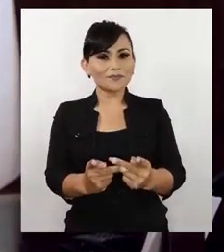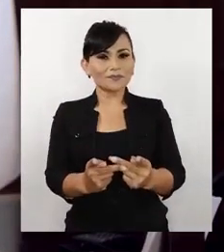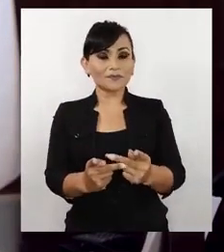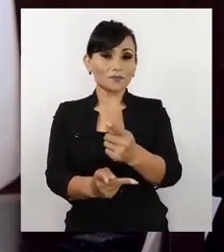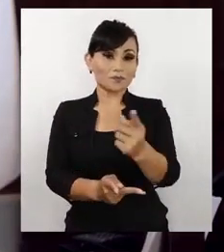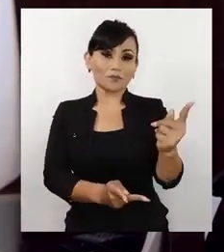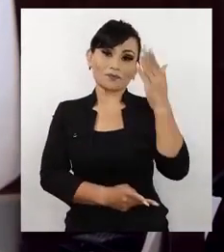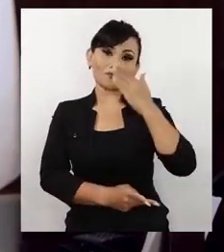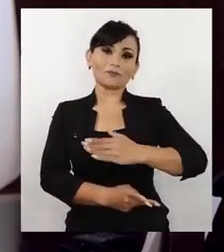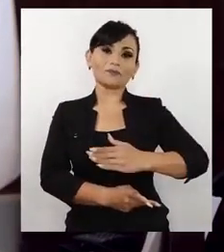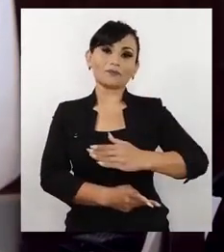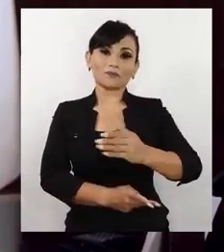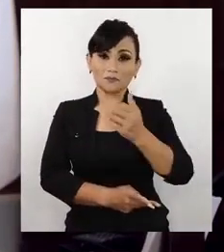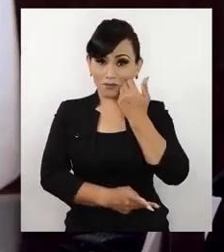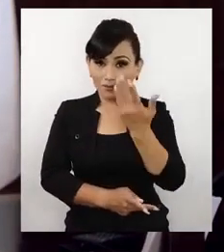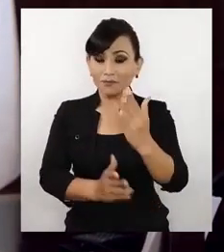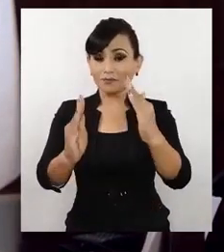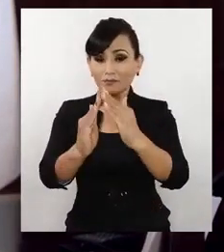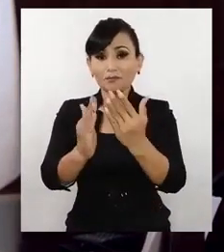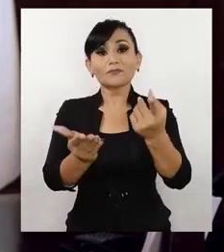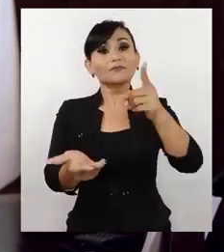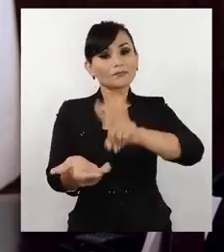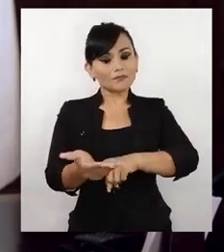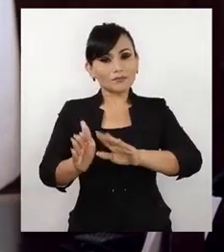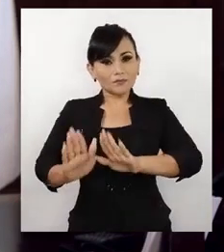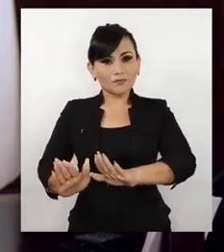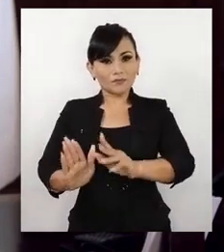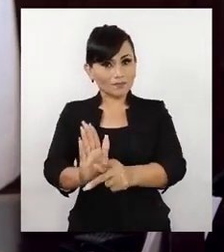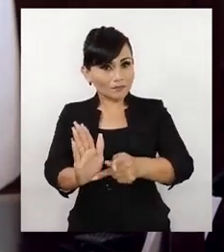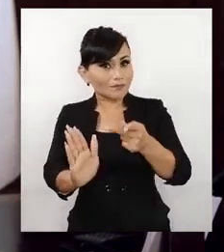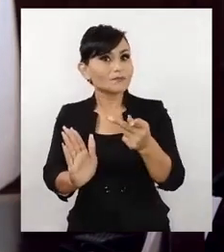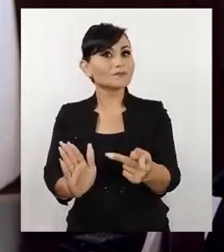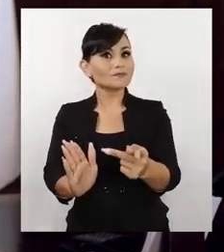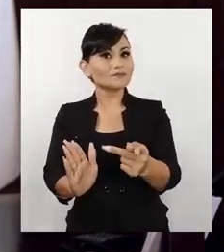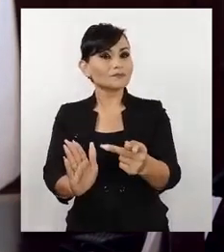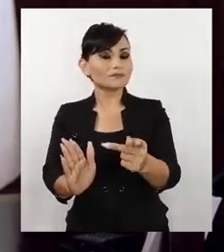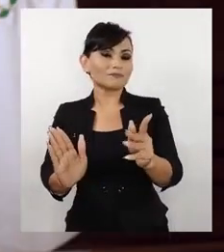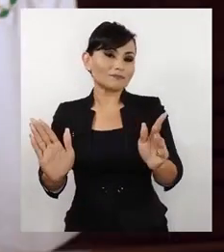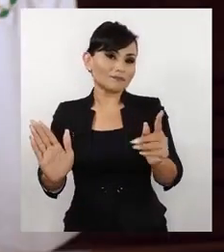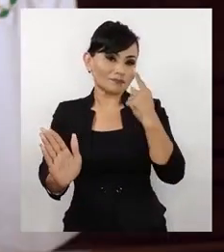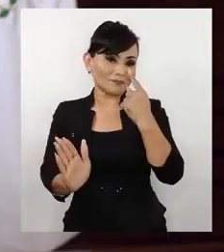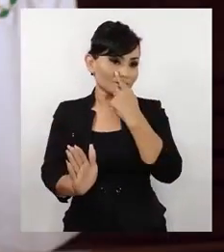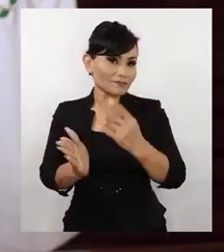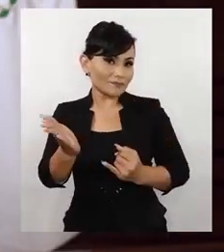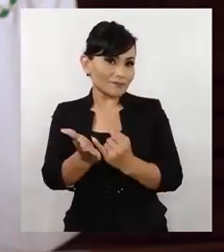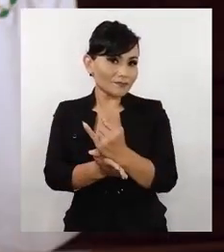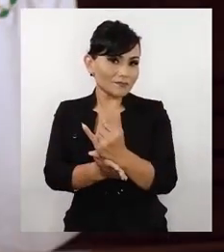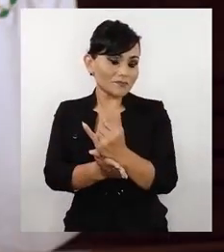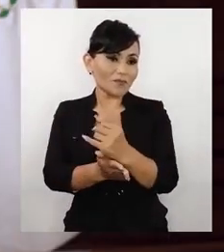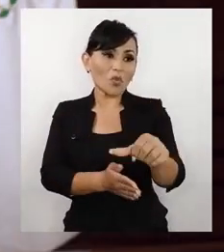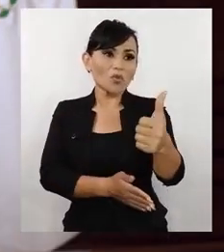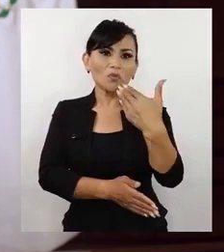el tomar decisiones que nos lleven a evitar volver al confinamiento e interrumpir